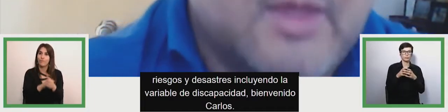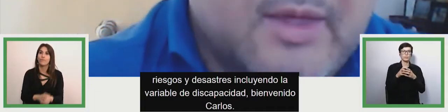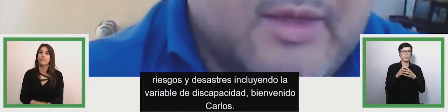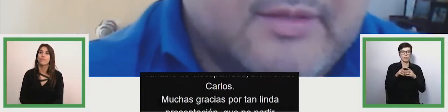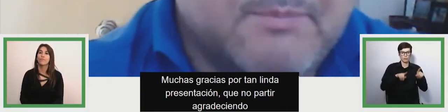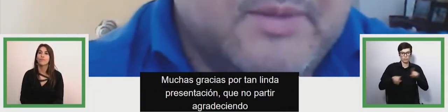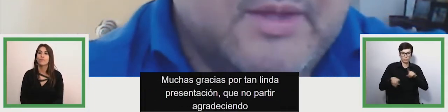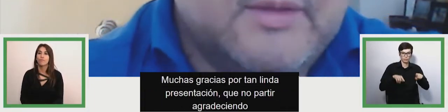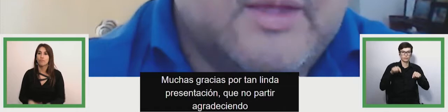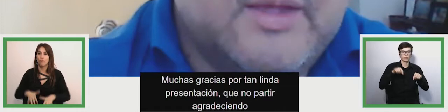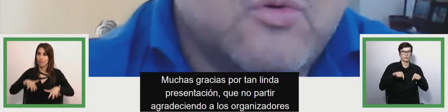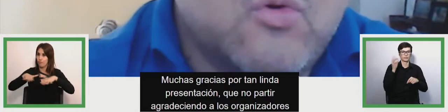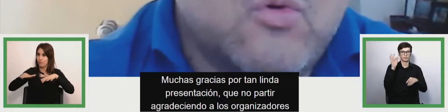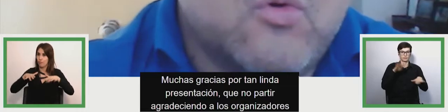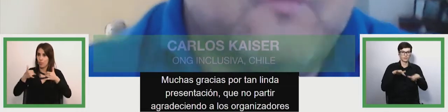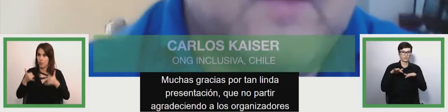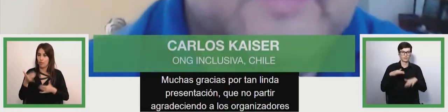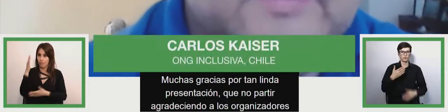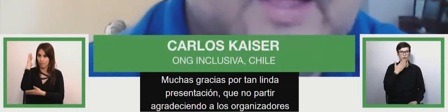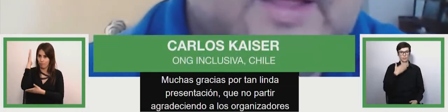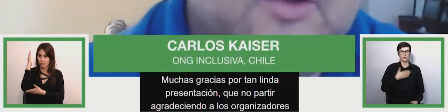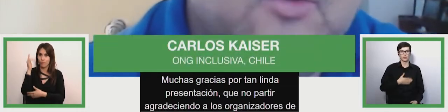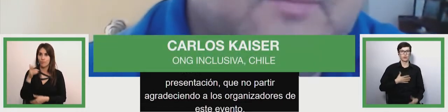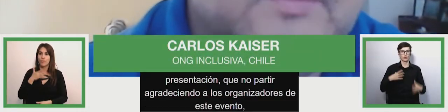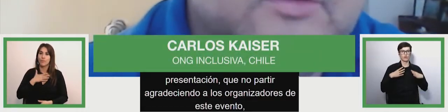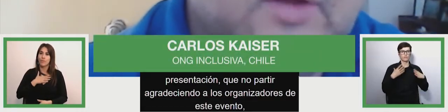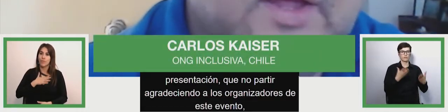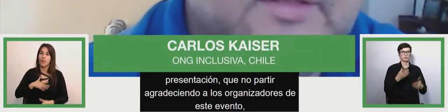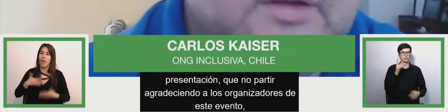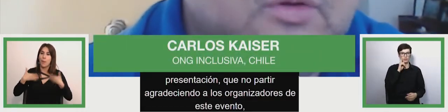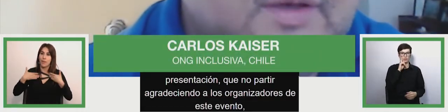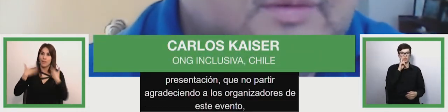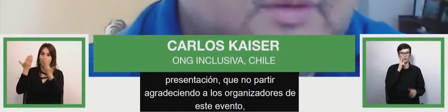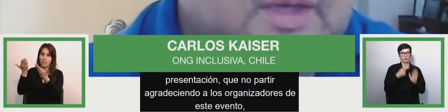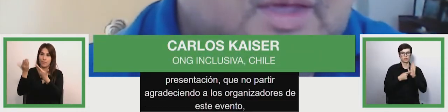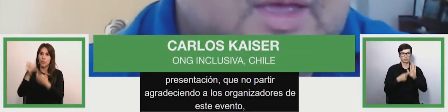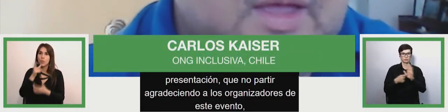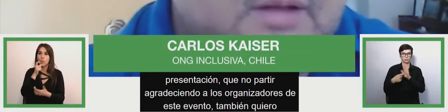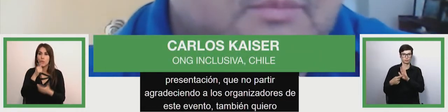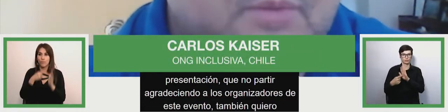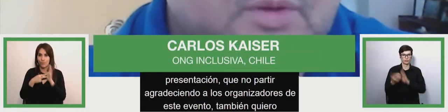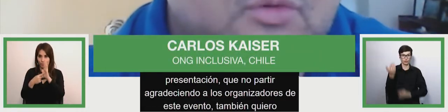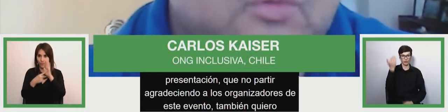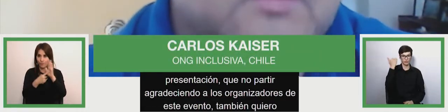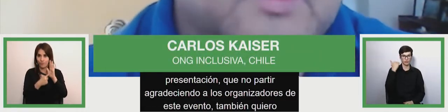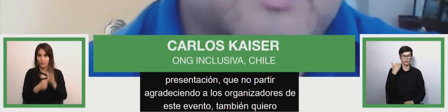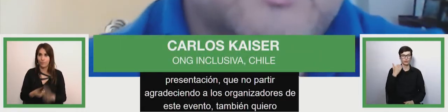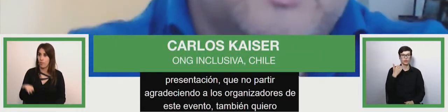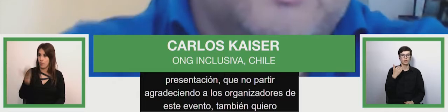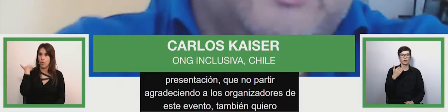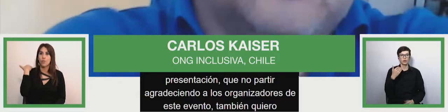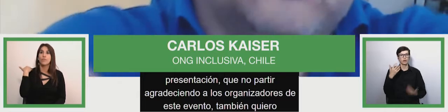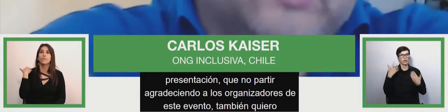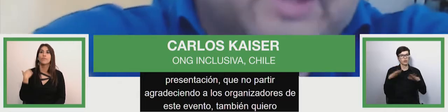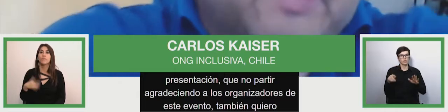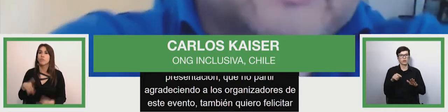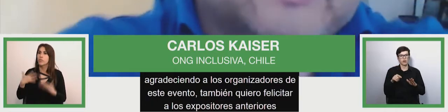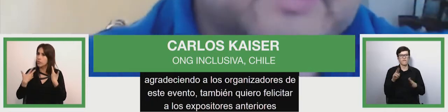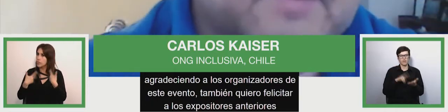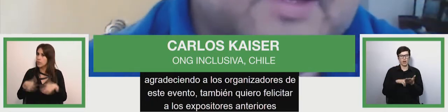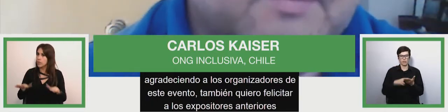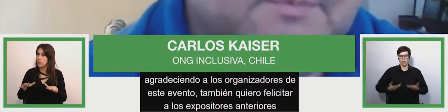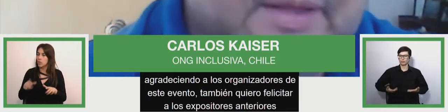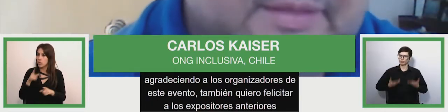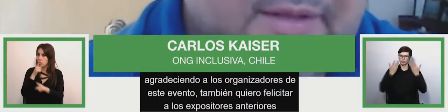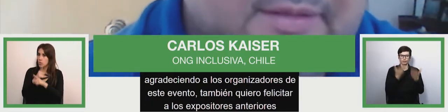también quiero felicitar a los expositores anteriores que han puesto sobre la mesa